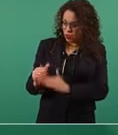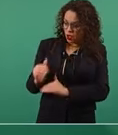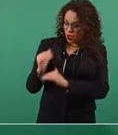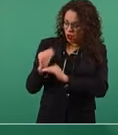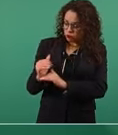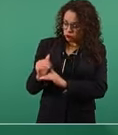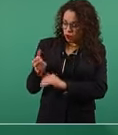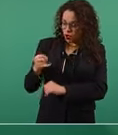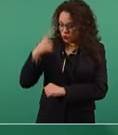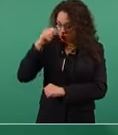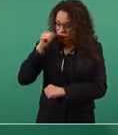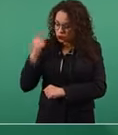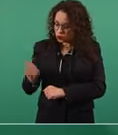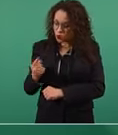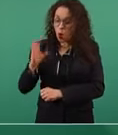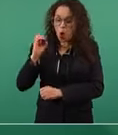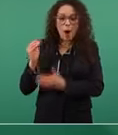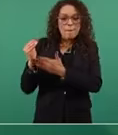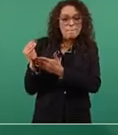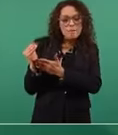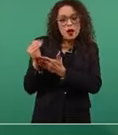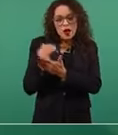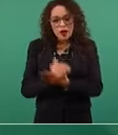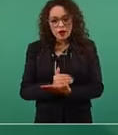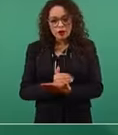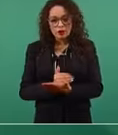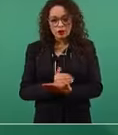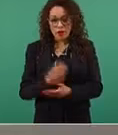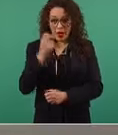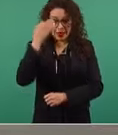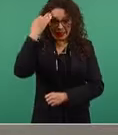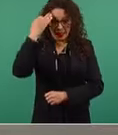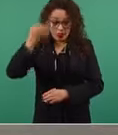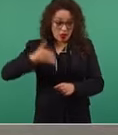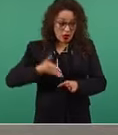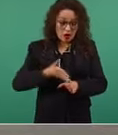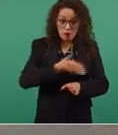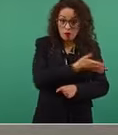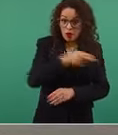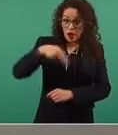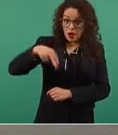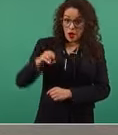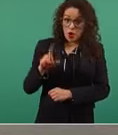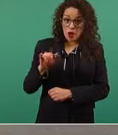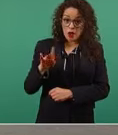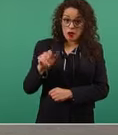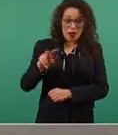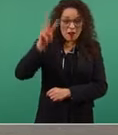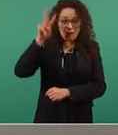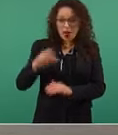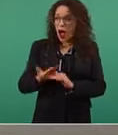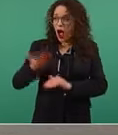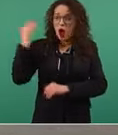disminución de los salarios durante el periodo neoliberal. Nunca, jamás.